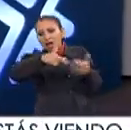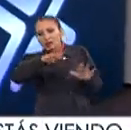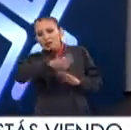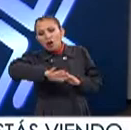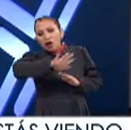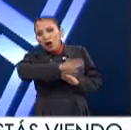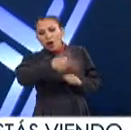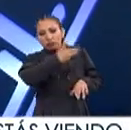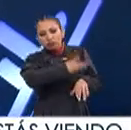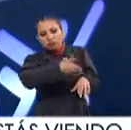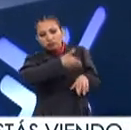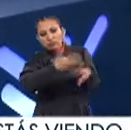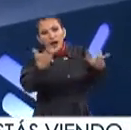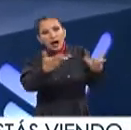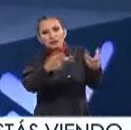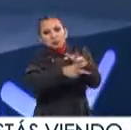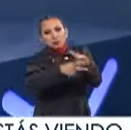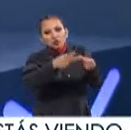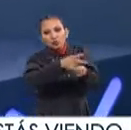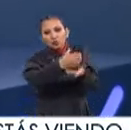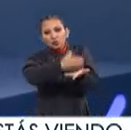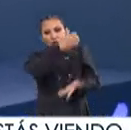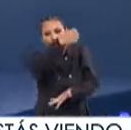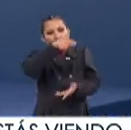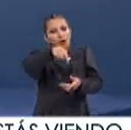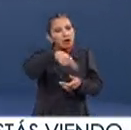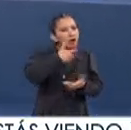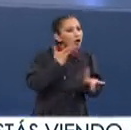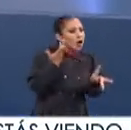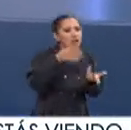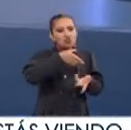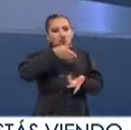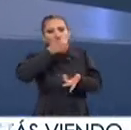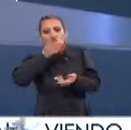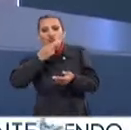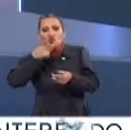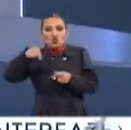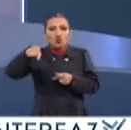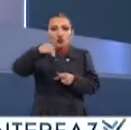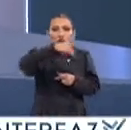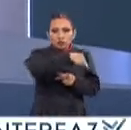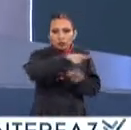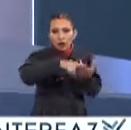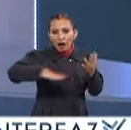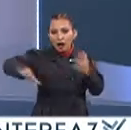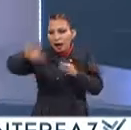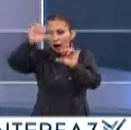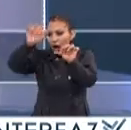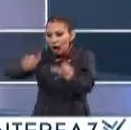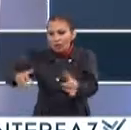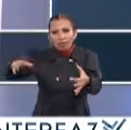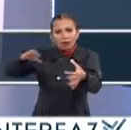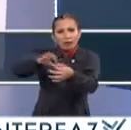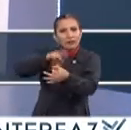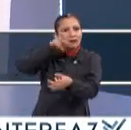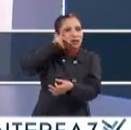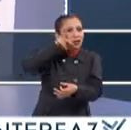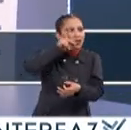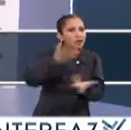Sobre todo Con los procesos De elaboración Con las principales cepas Con los procesos De consumo Con el ámbito artístico En general